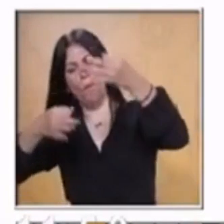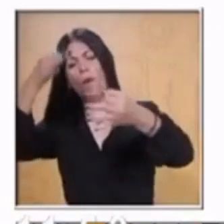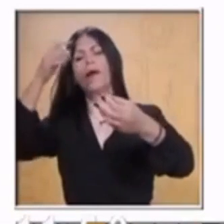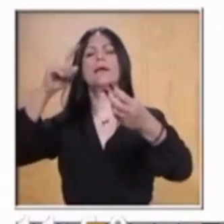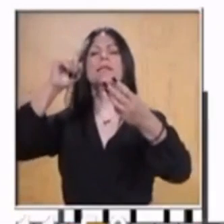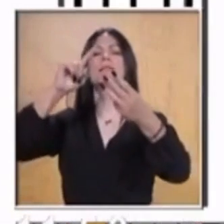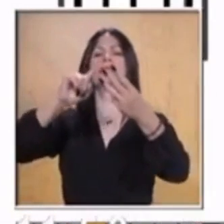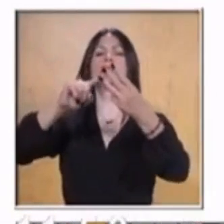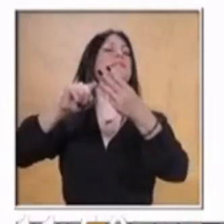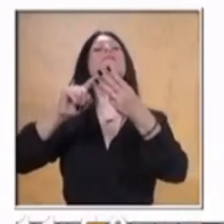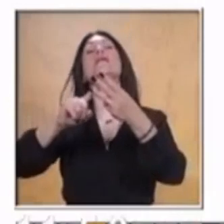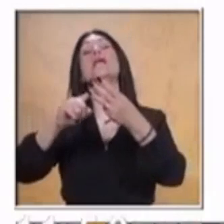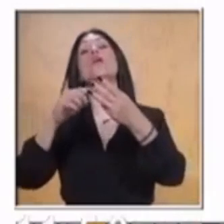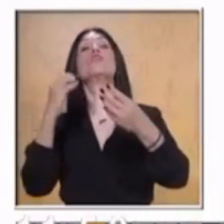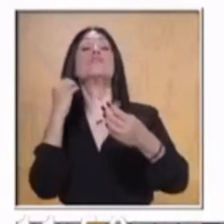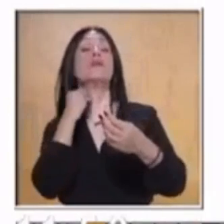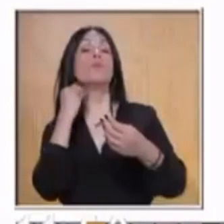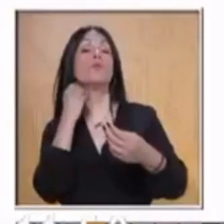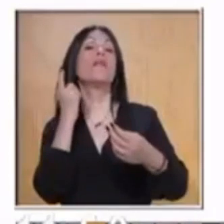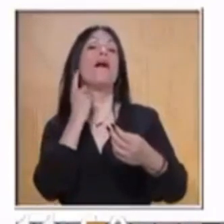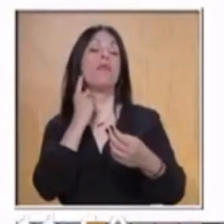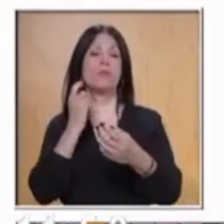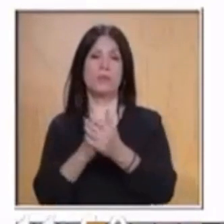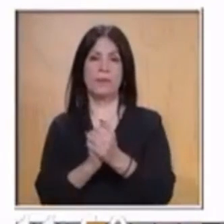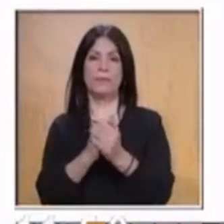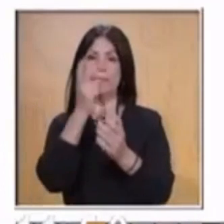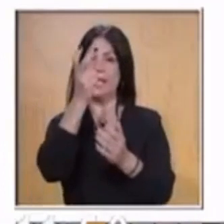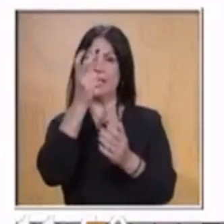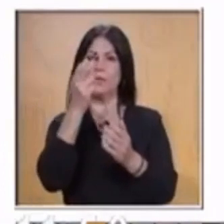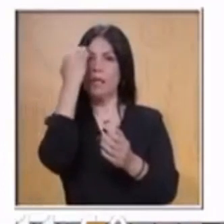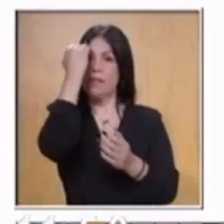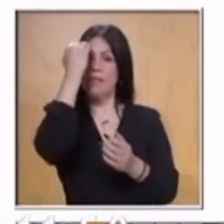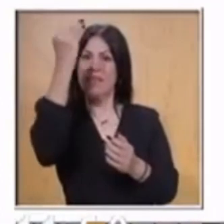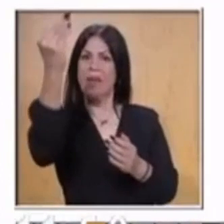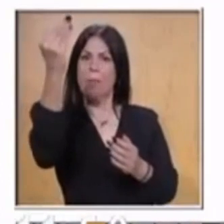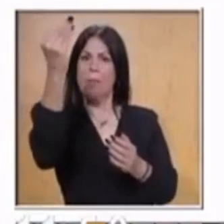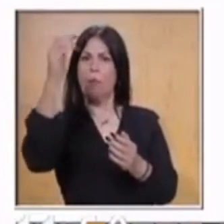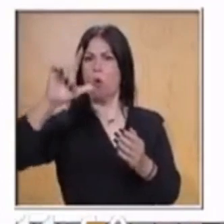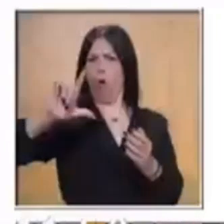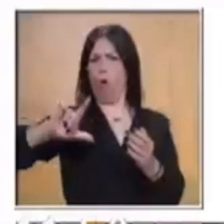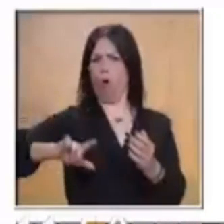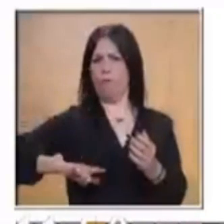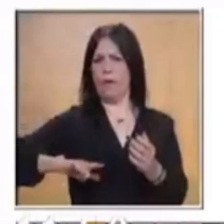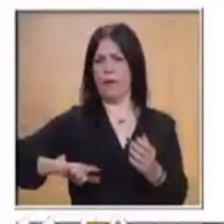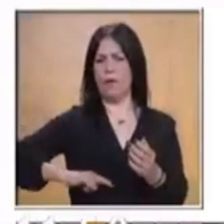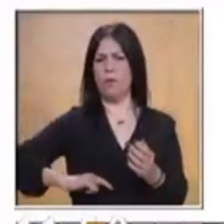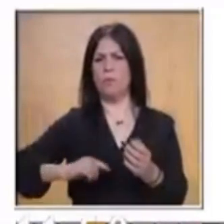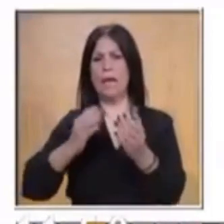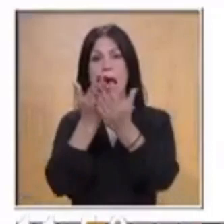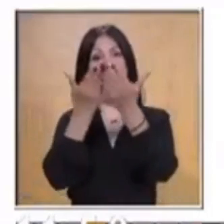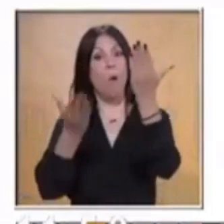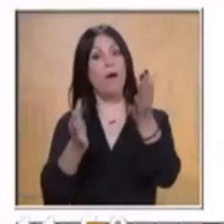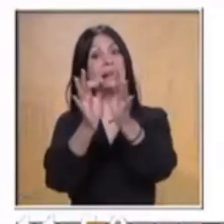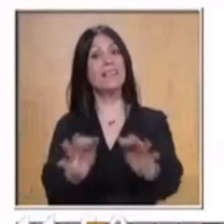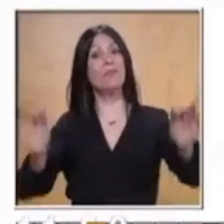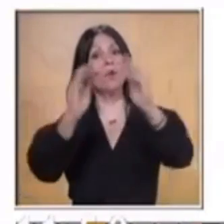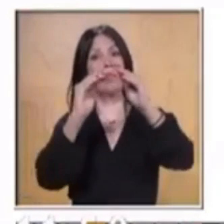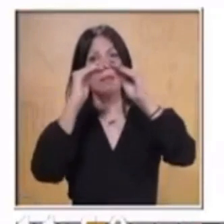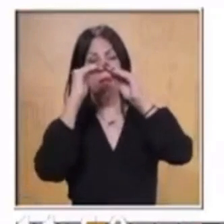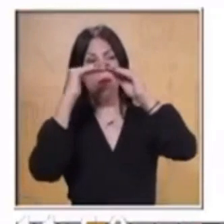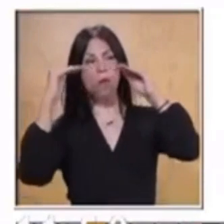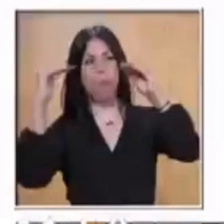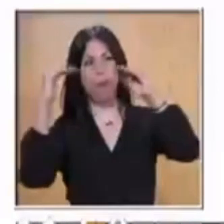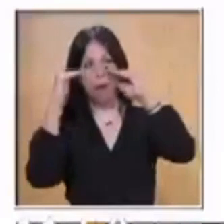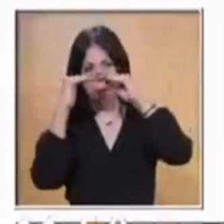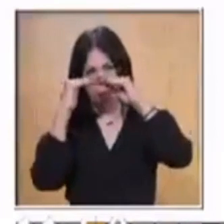cada representante de gobierno? Vamos a hablar de la igualdad. ¿Qué es la igualdad? Pues que todos somos iguales